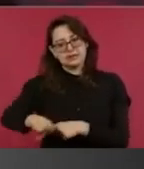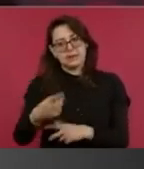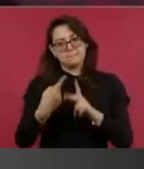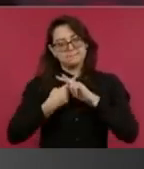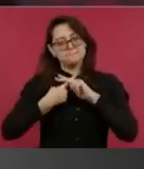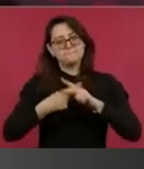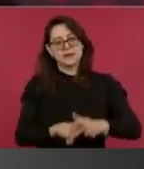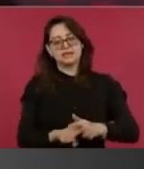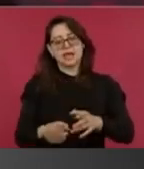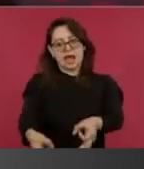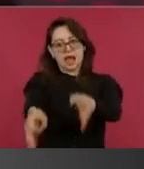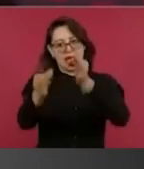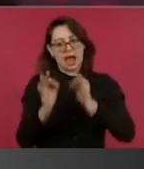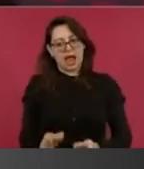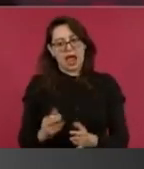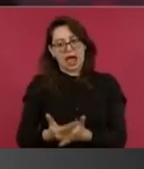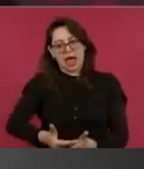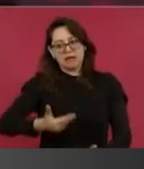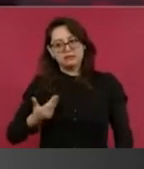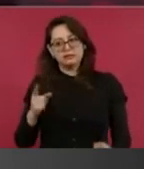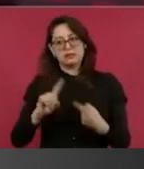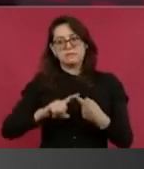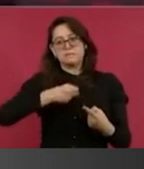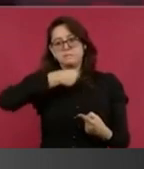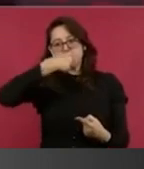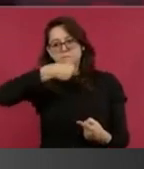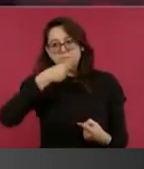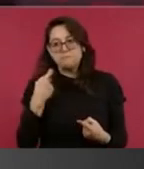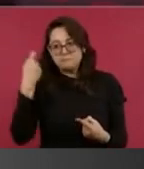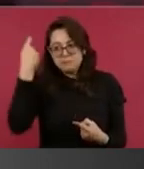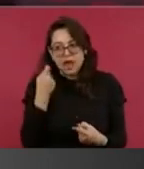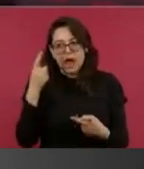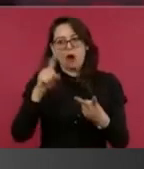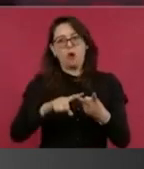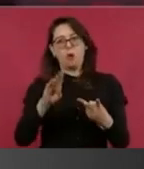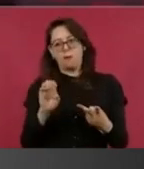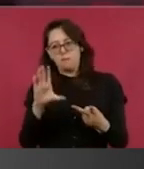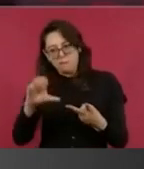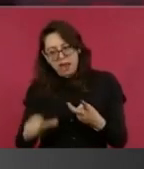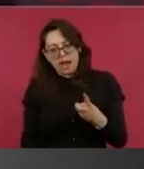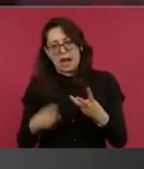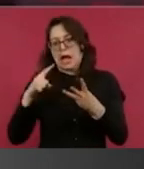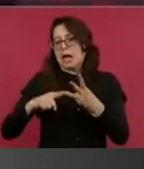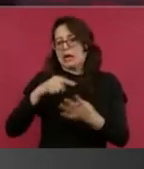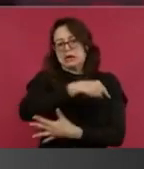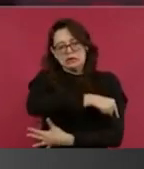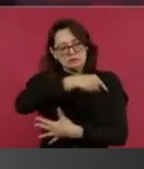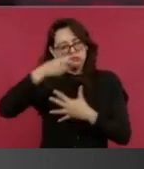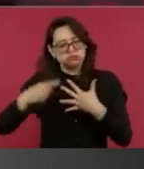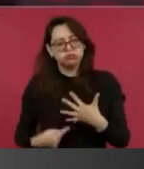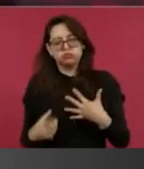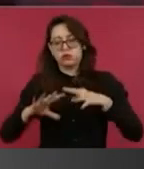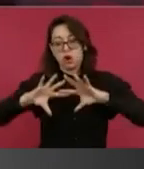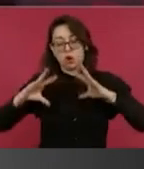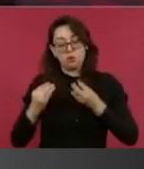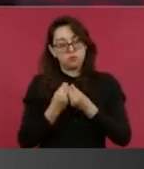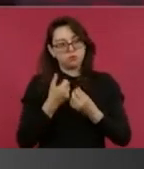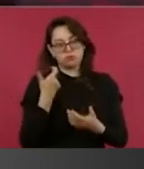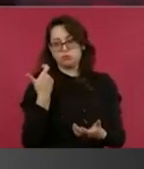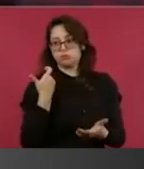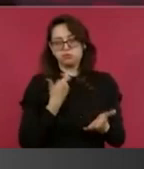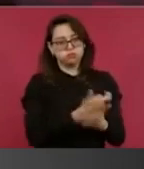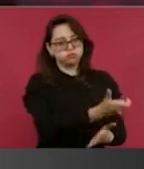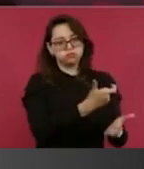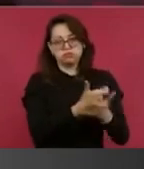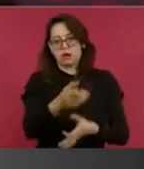esto lo vamos a complementar con la